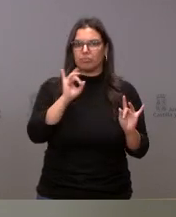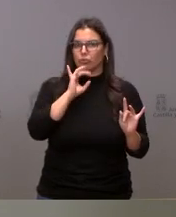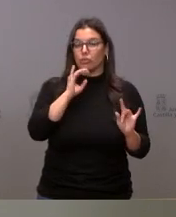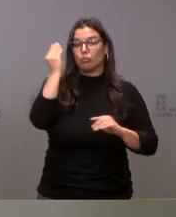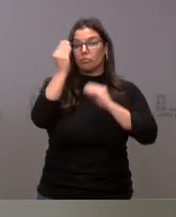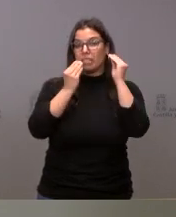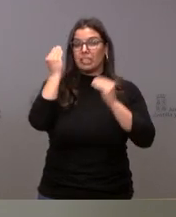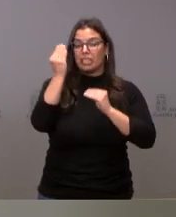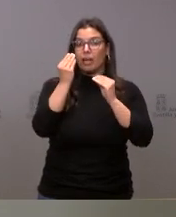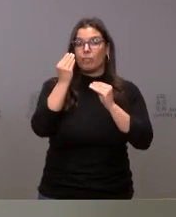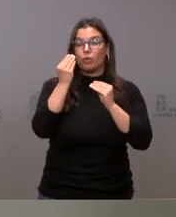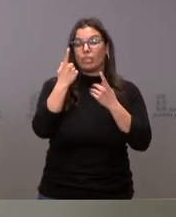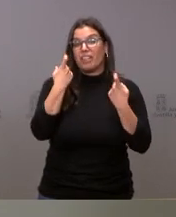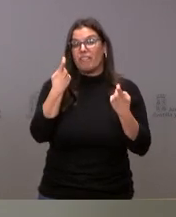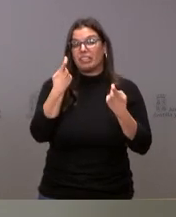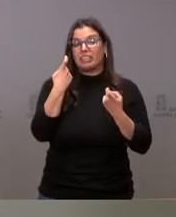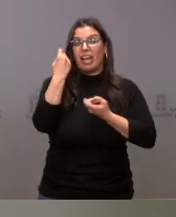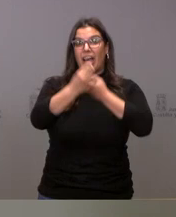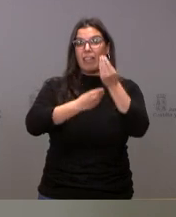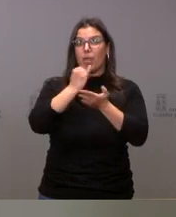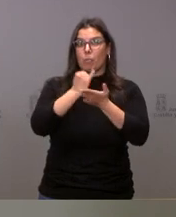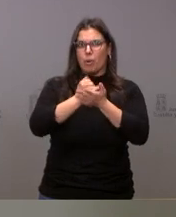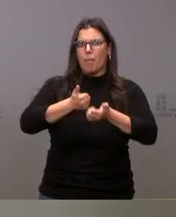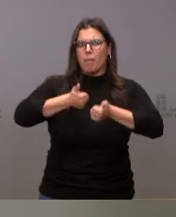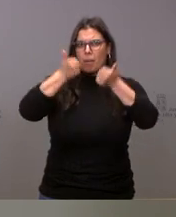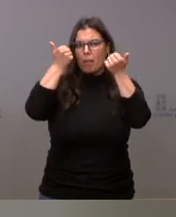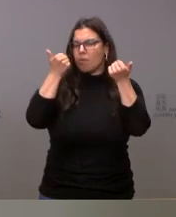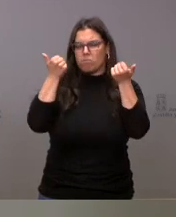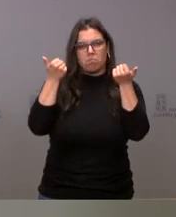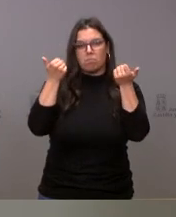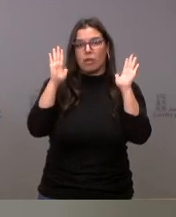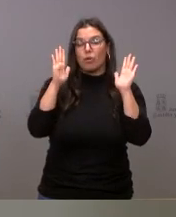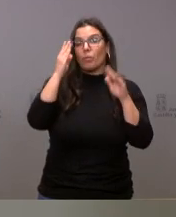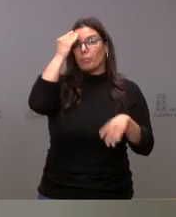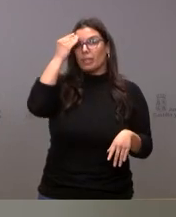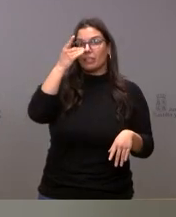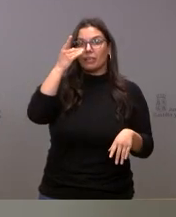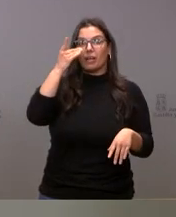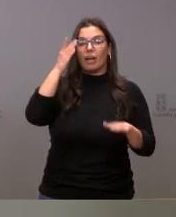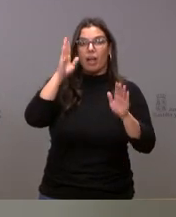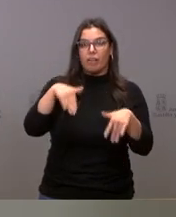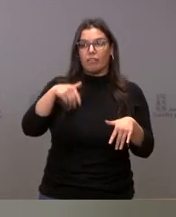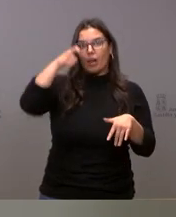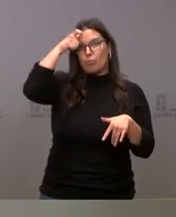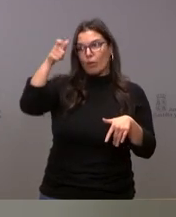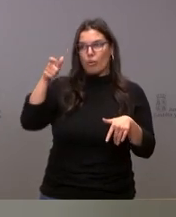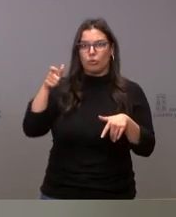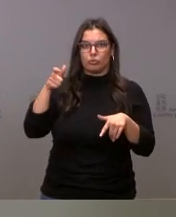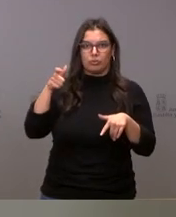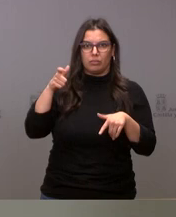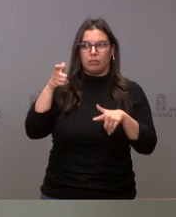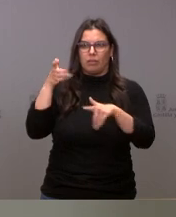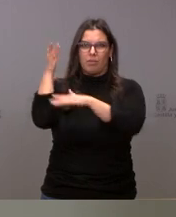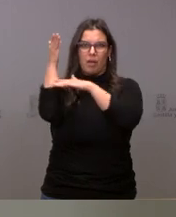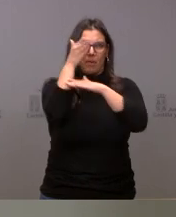la posibilidad de realización de más pruebas, pero tengan en cuenta que los hemos extendido en el mundo rural y, evidentemente, esa